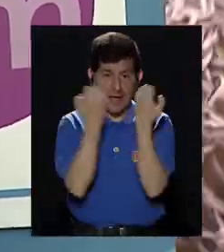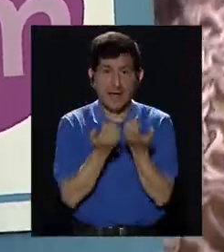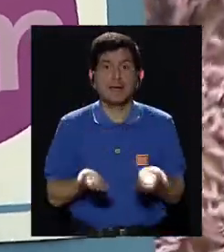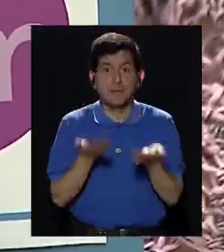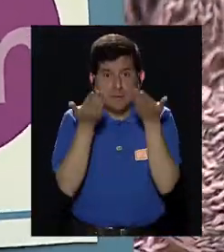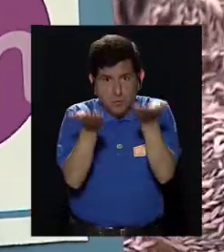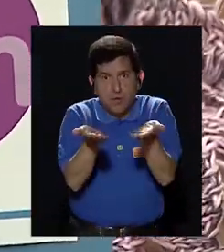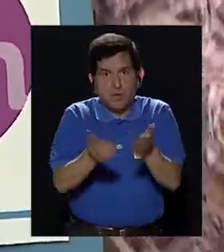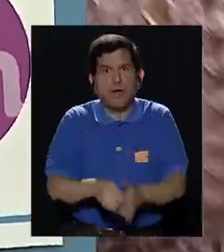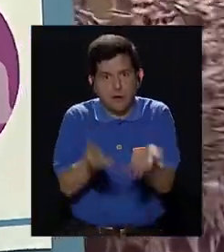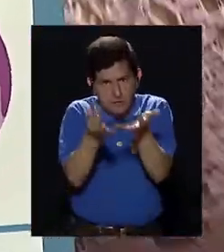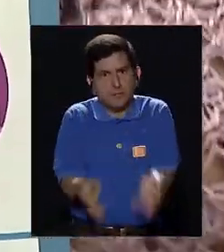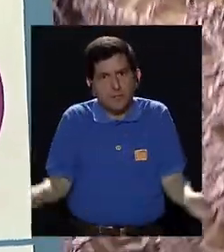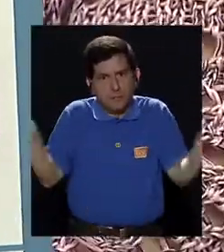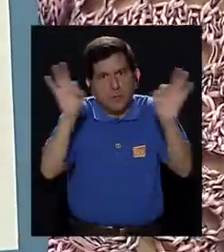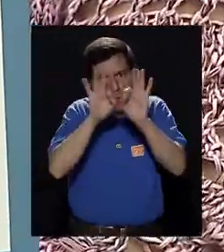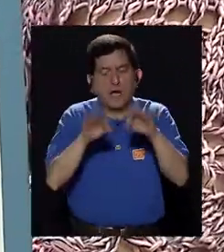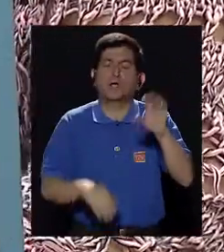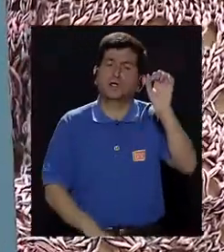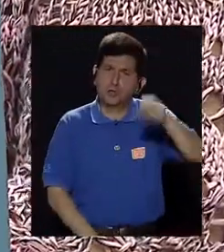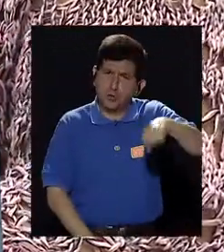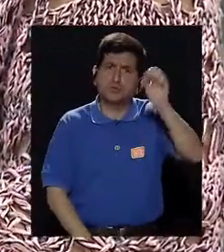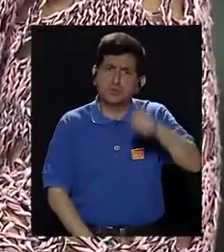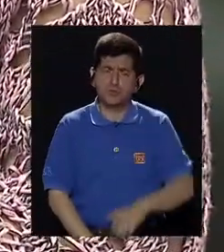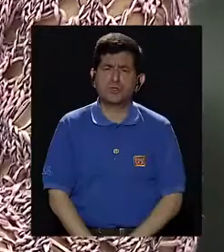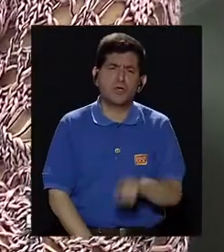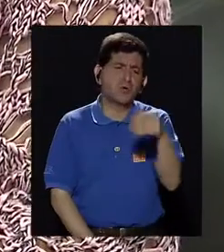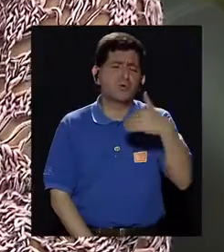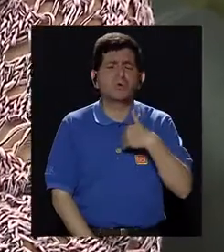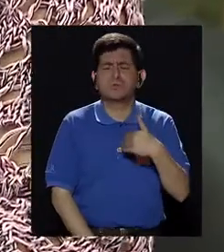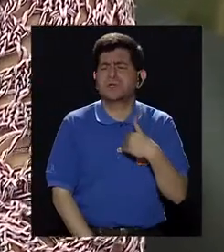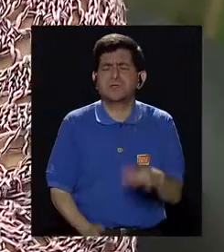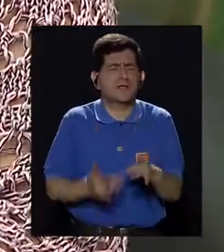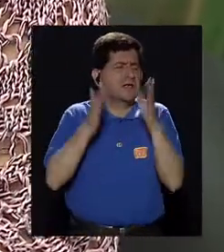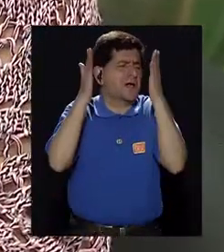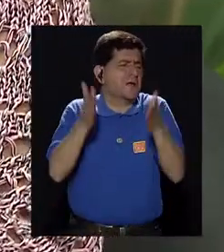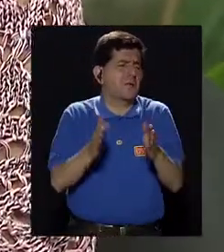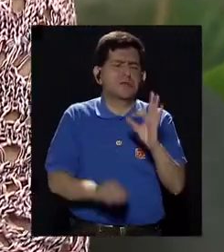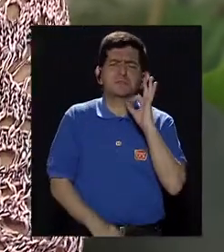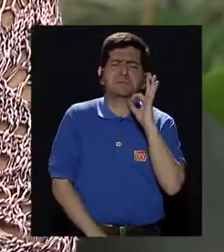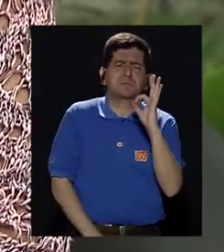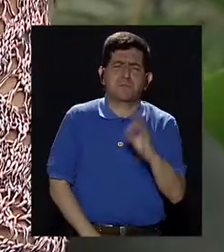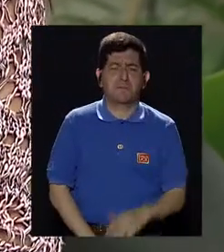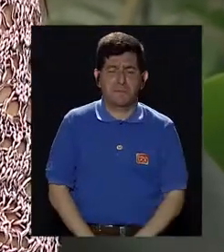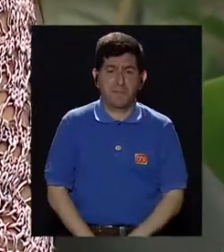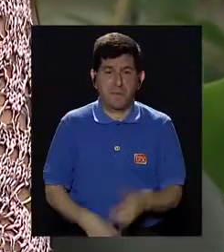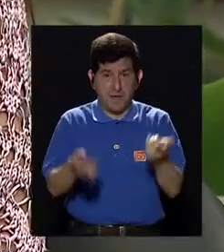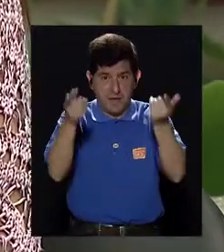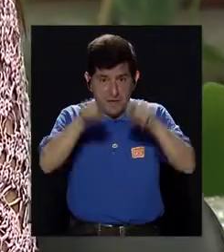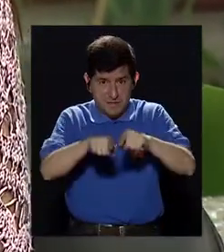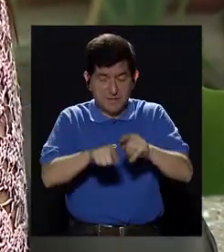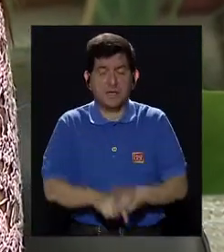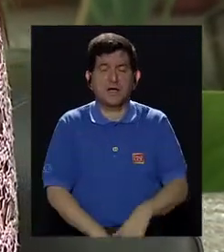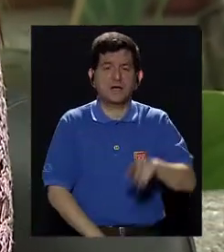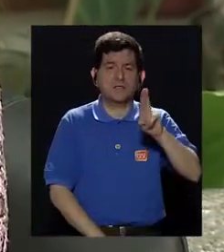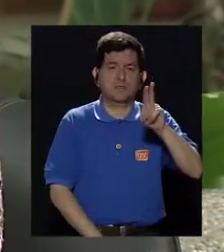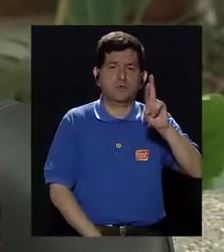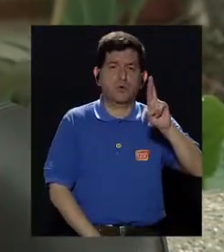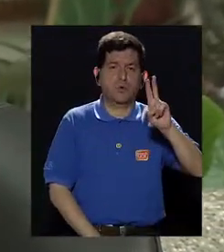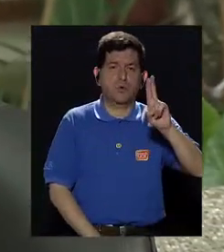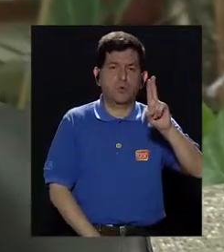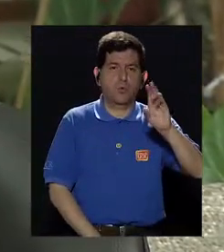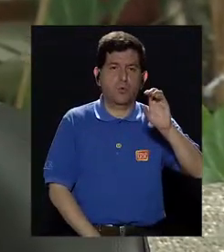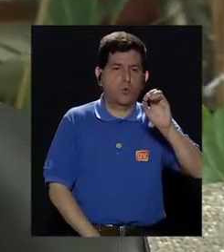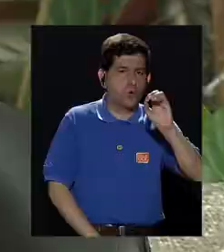equipamiento, ¿verdad?, que sin duda es vital también. Es vital, sí, porque usted puede tener al mejor especialista, y en este caso los urólogos, somos la parte